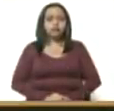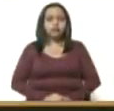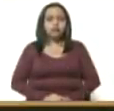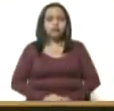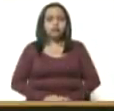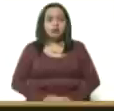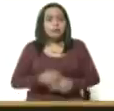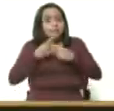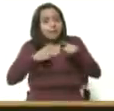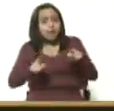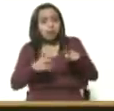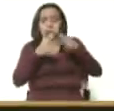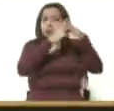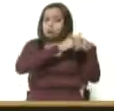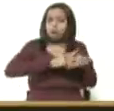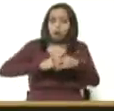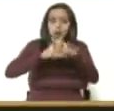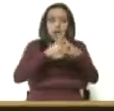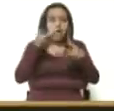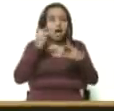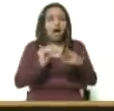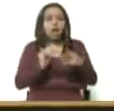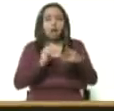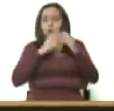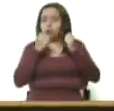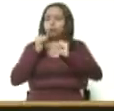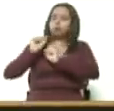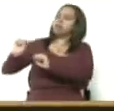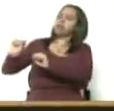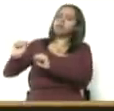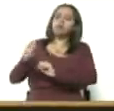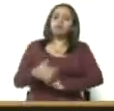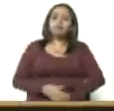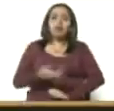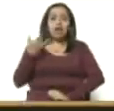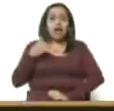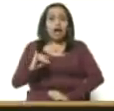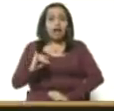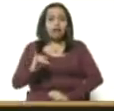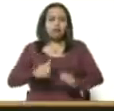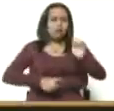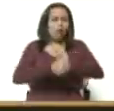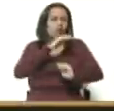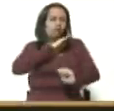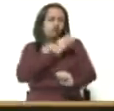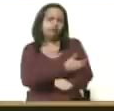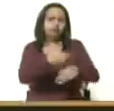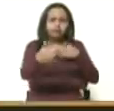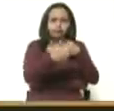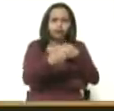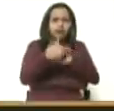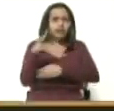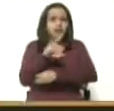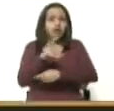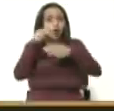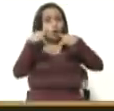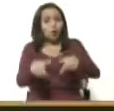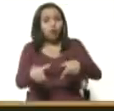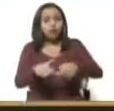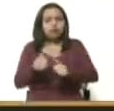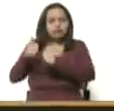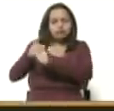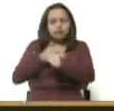embargo, Estados Unidos no solo ha desoído estos llamados, sino que ha arreciado, ha arremetido, y hoy en día, la